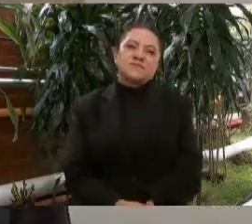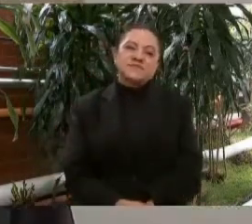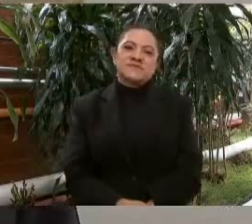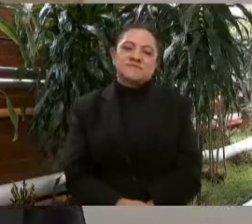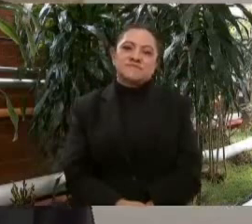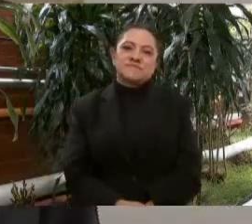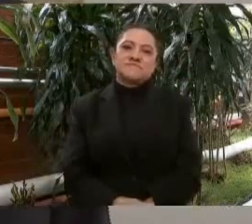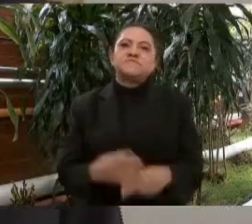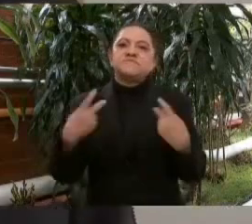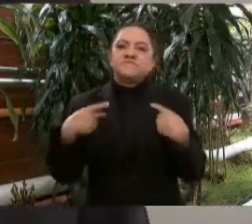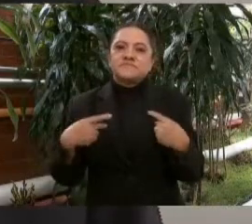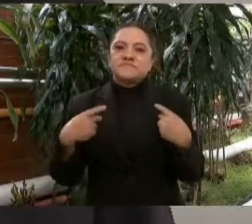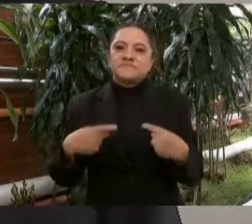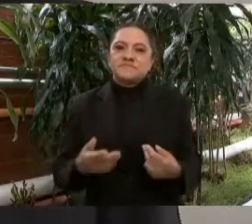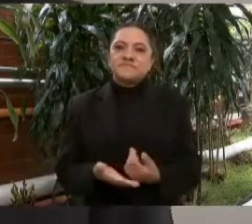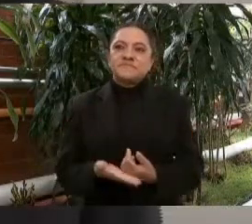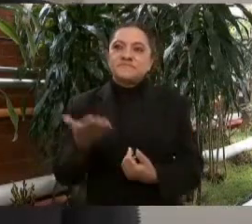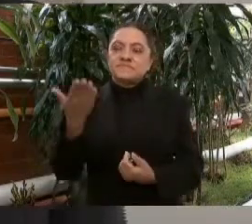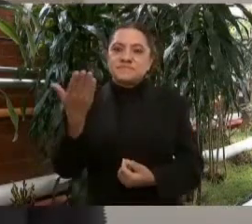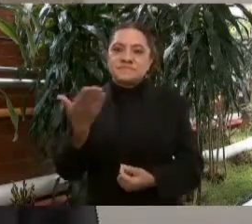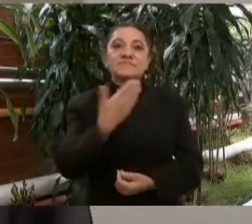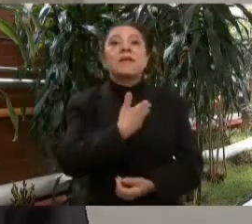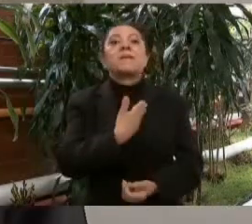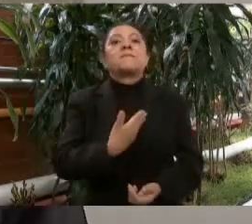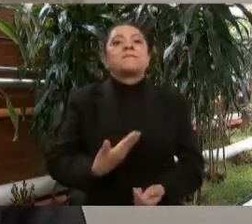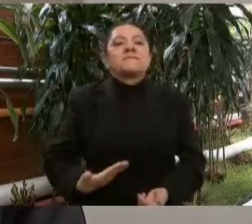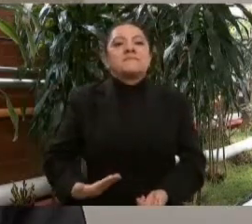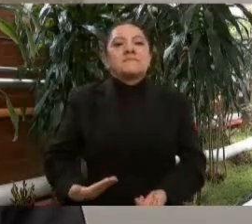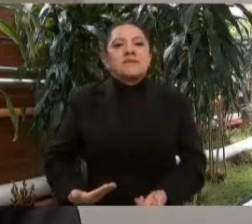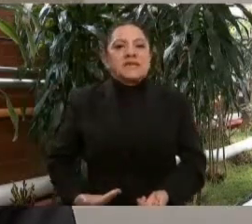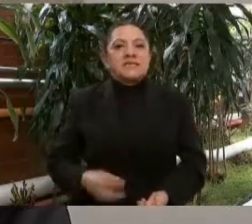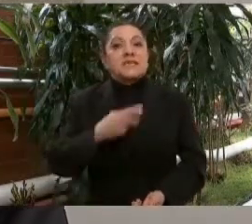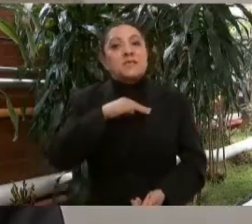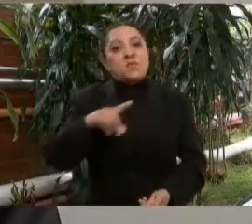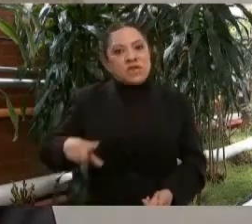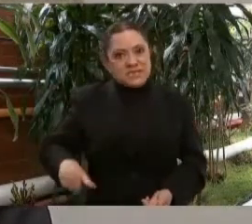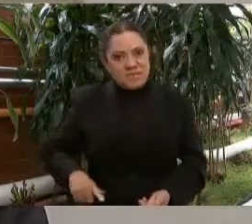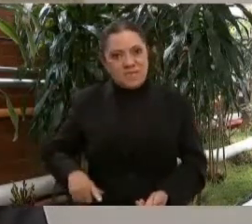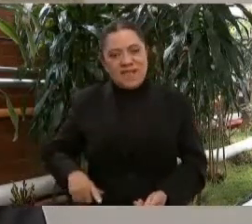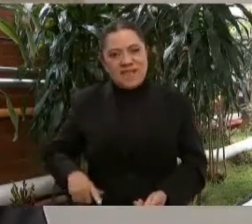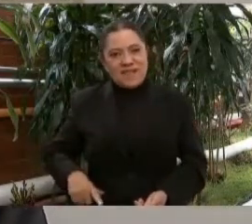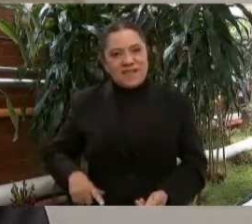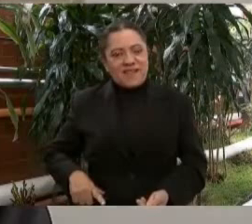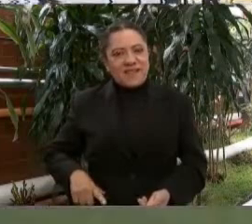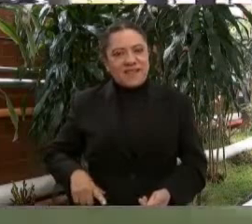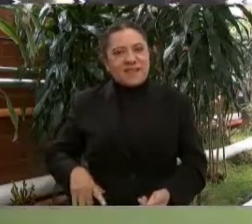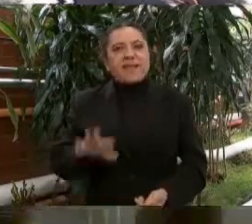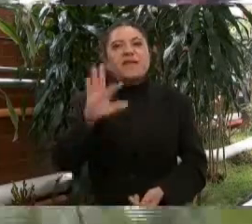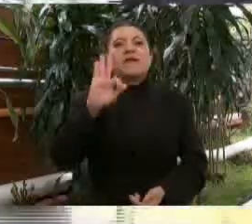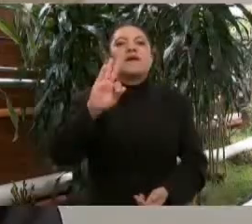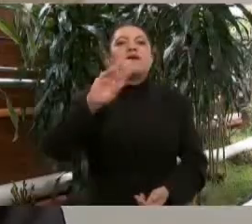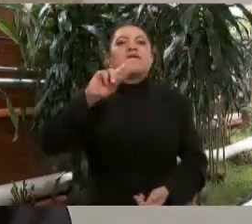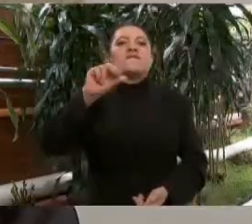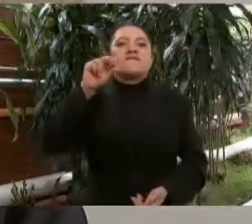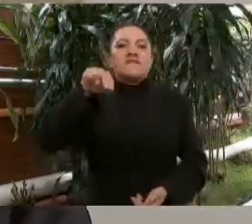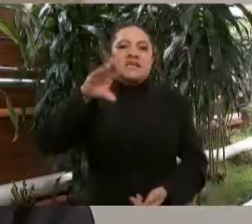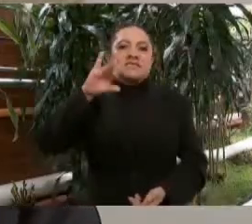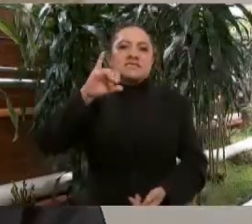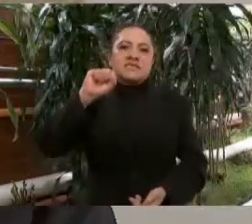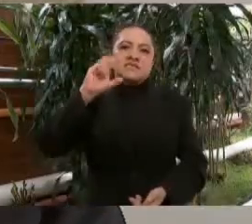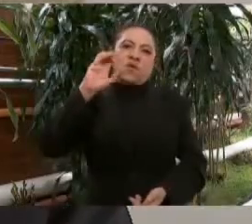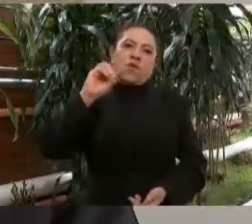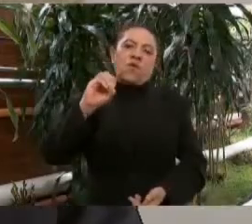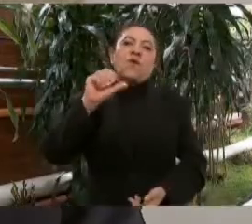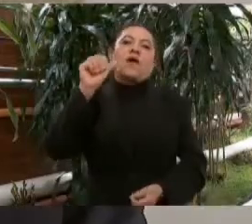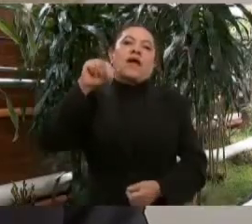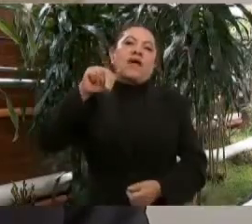ciudadano presidente municipal, Francisco Antonio Villalobos,